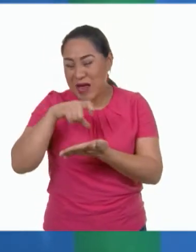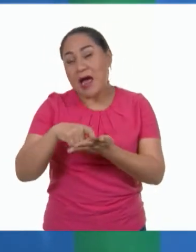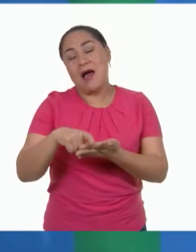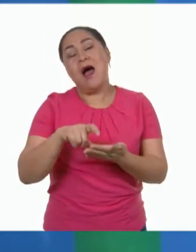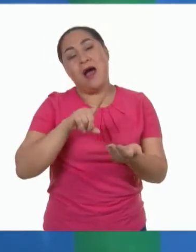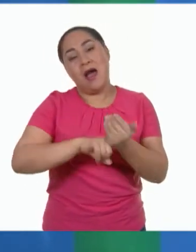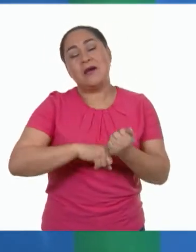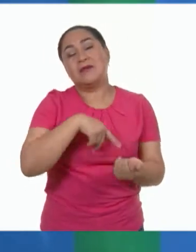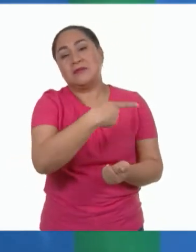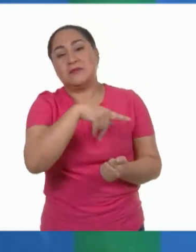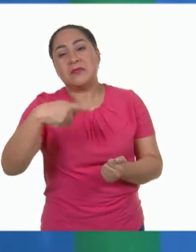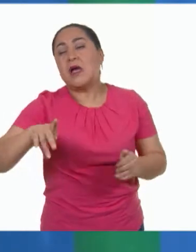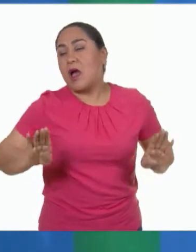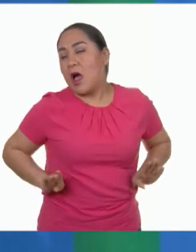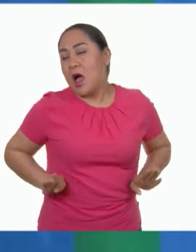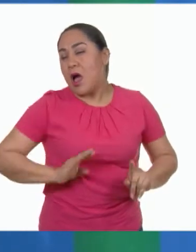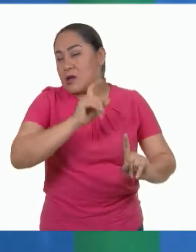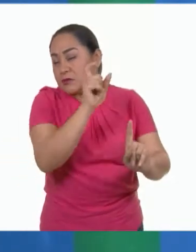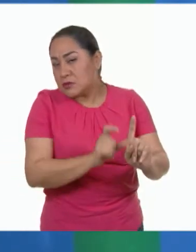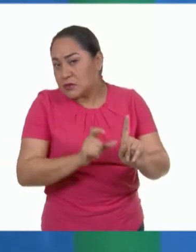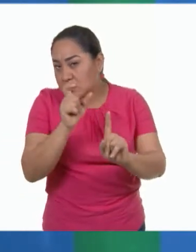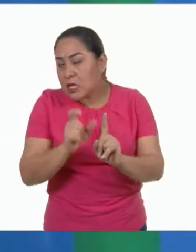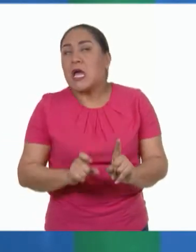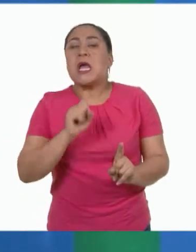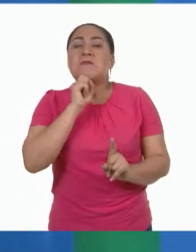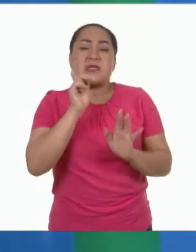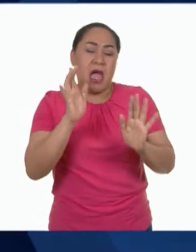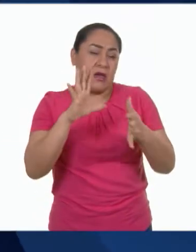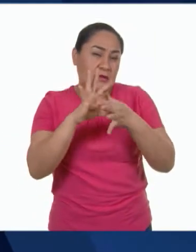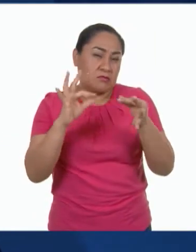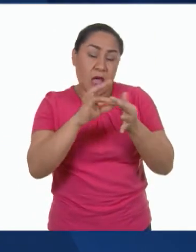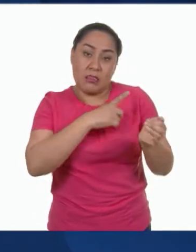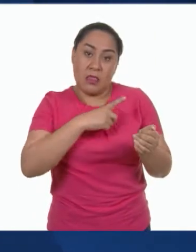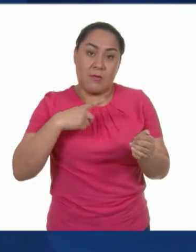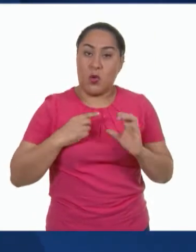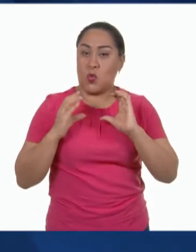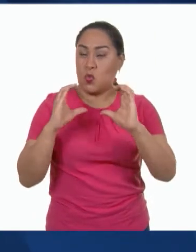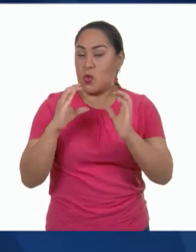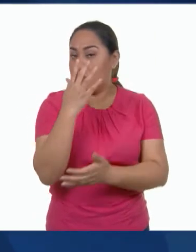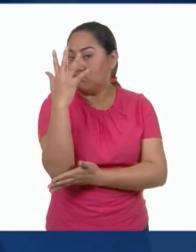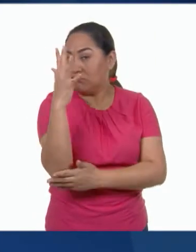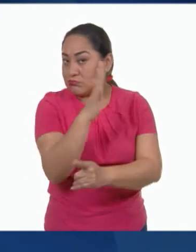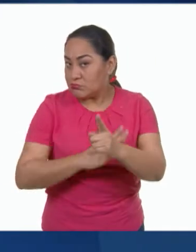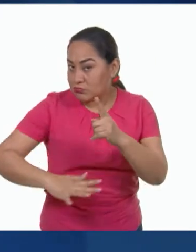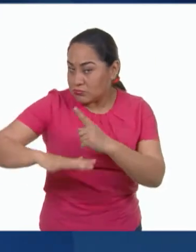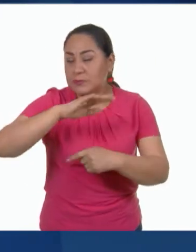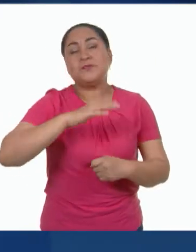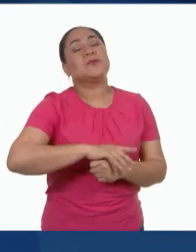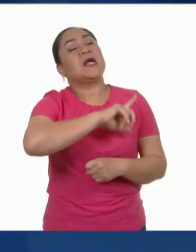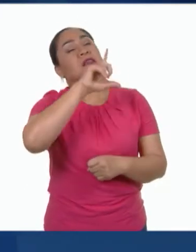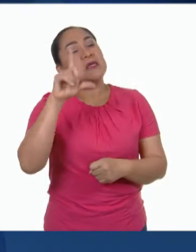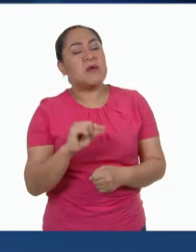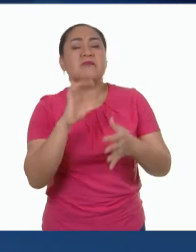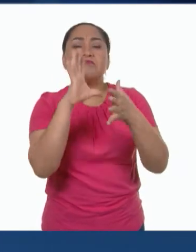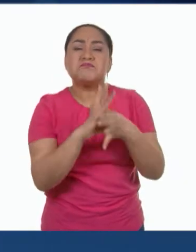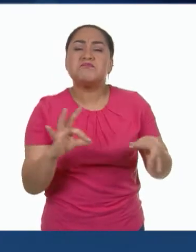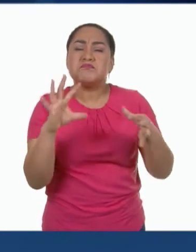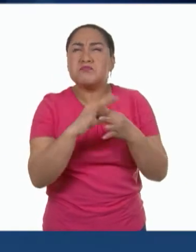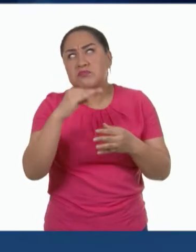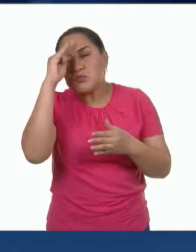características de cada uno. También hablamos sobre comprometernos con el ambiente. Finalmente, identificamos algunas acciones que